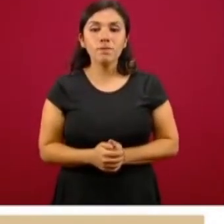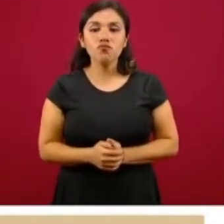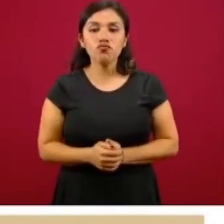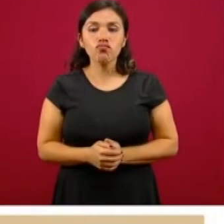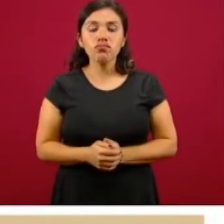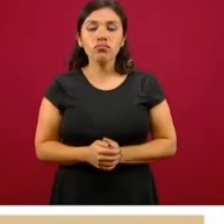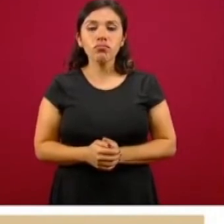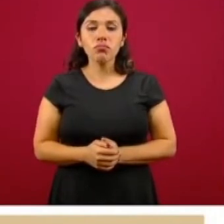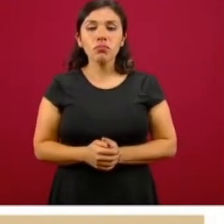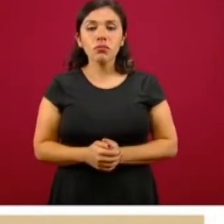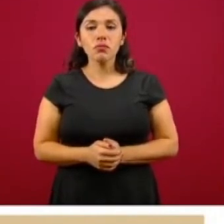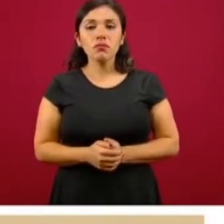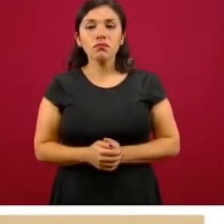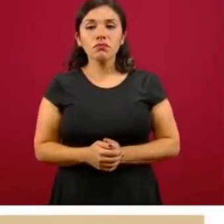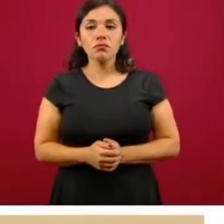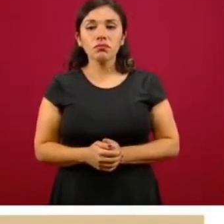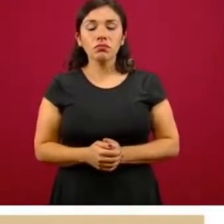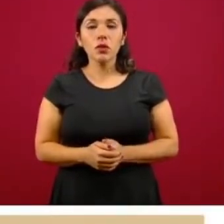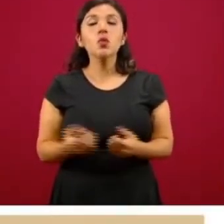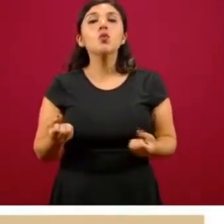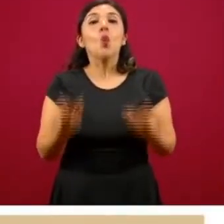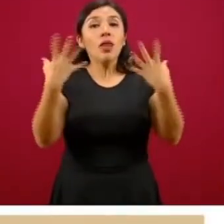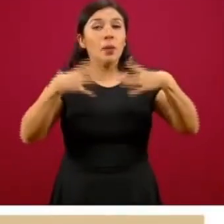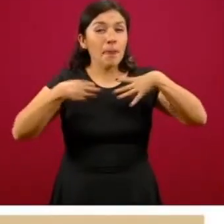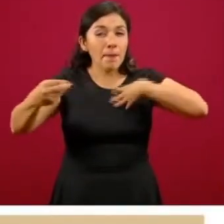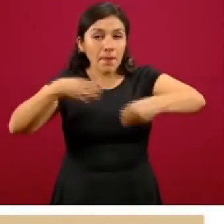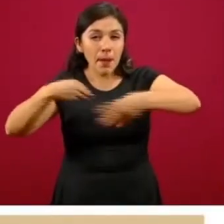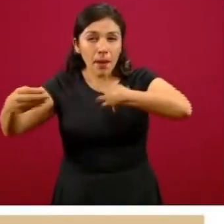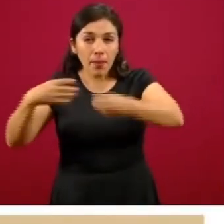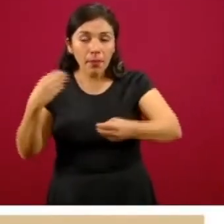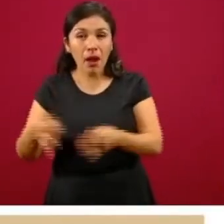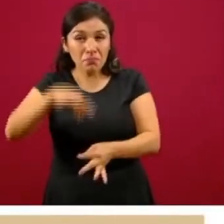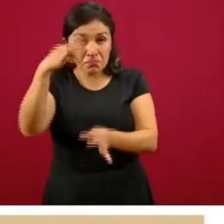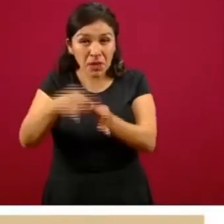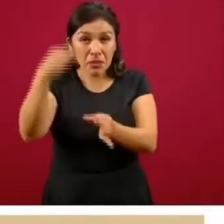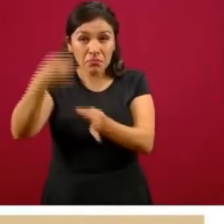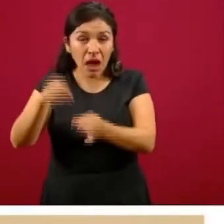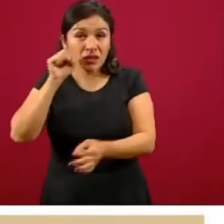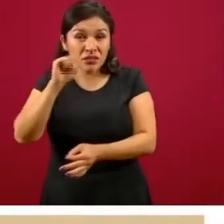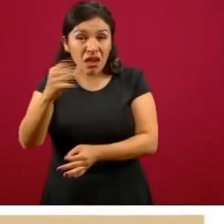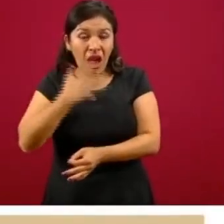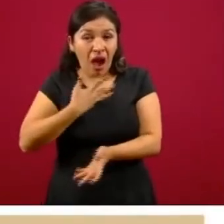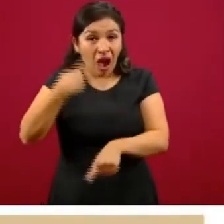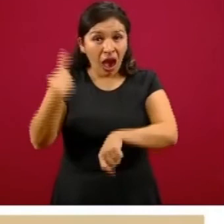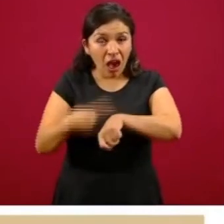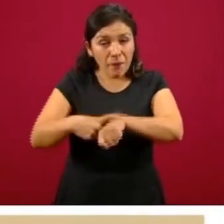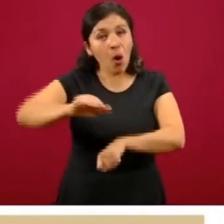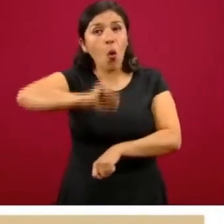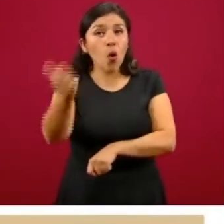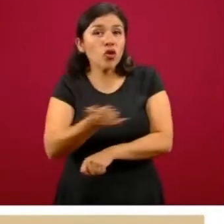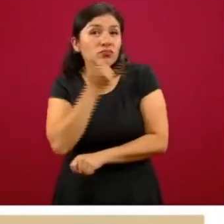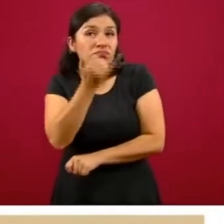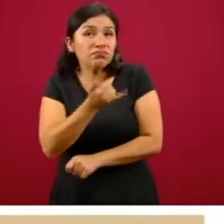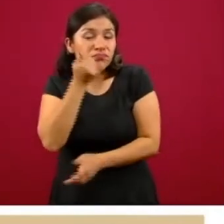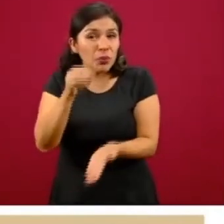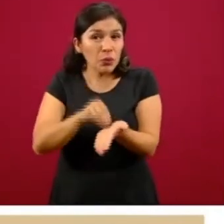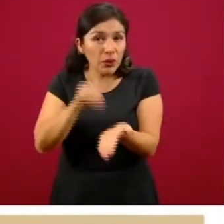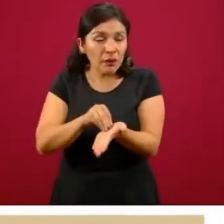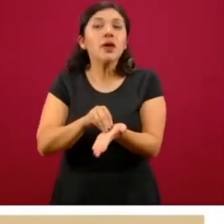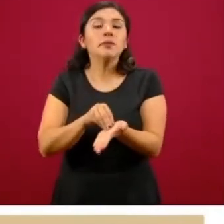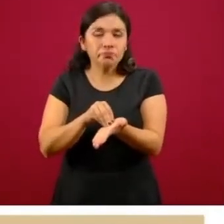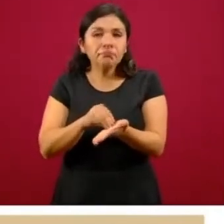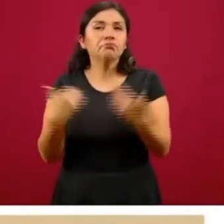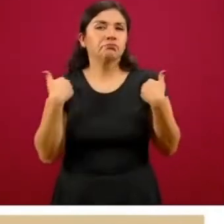la curva epidémica de casos confirmados y aún sospechosos. Vemos la